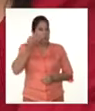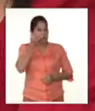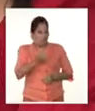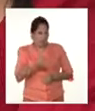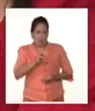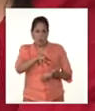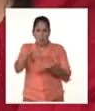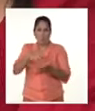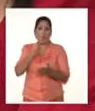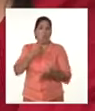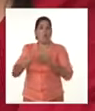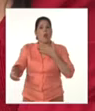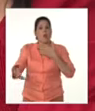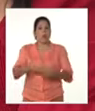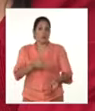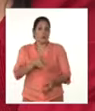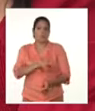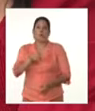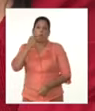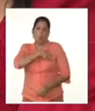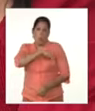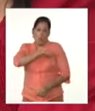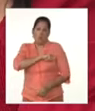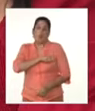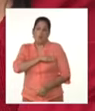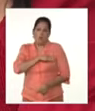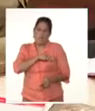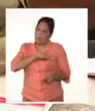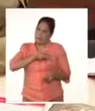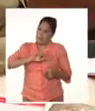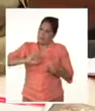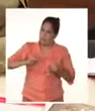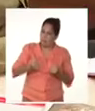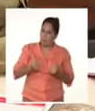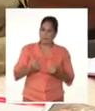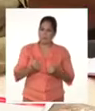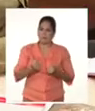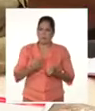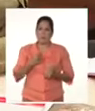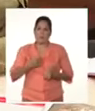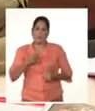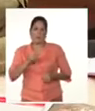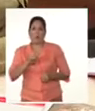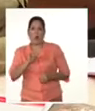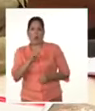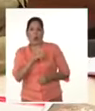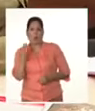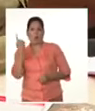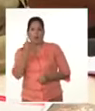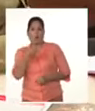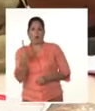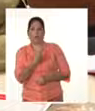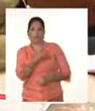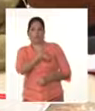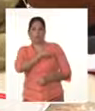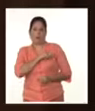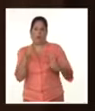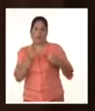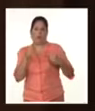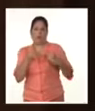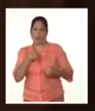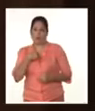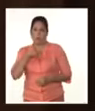reclamar. Y el pueblo tiene que conocer eso. Fueron perversos, fueron brutales, fueron genocidas. Ese es el enemigo que tenemos.